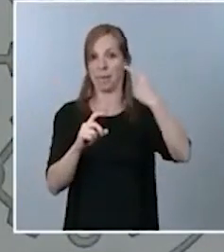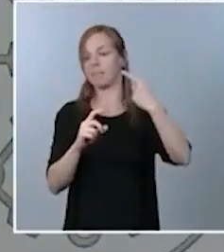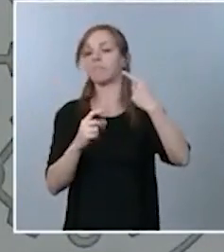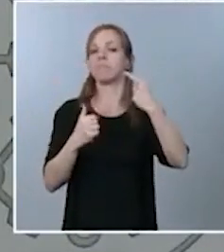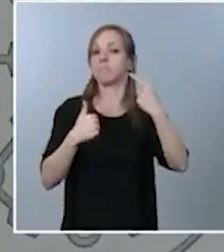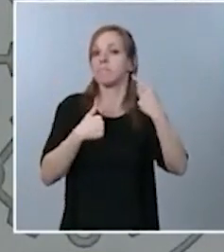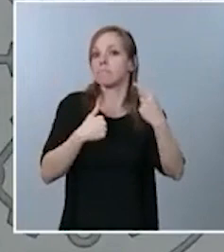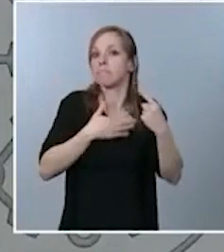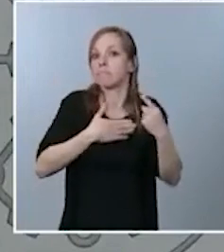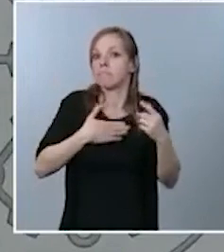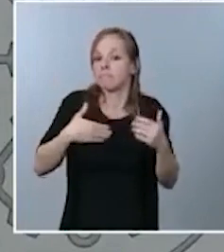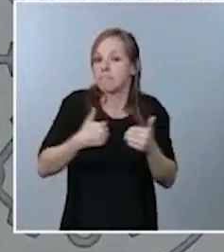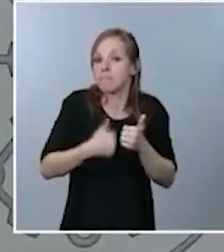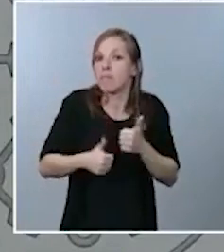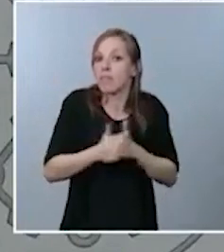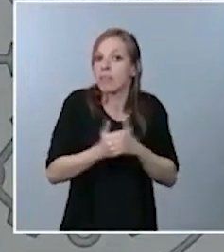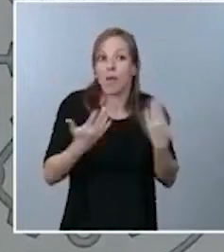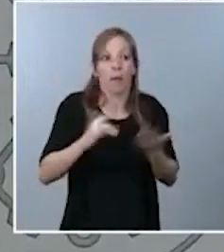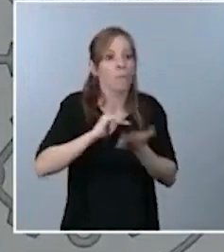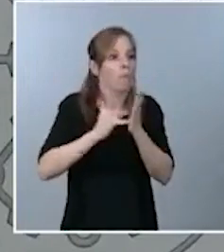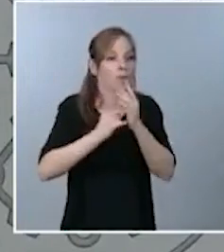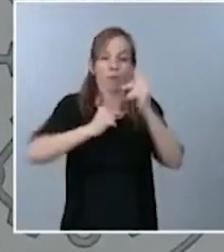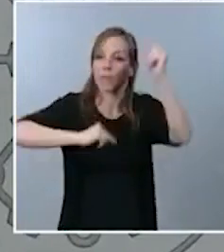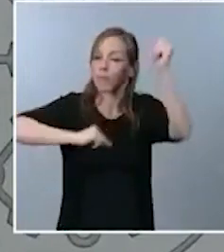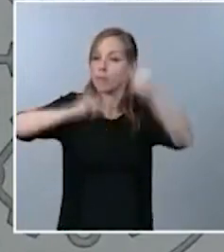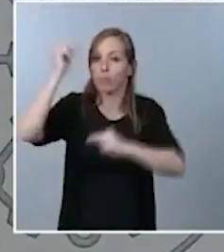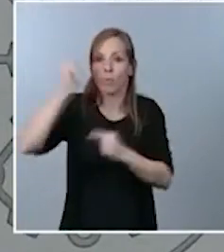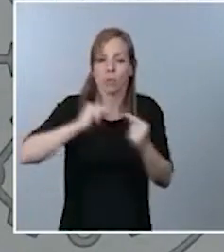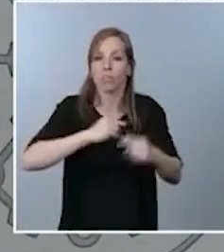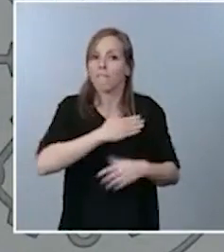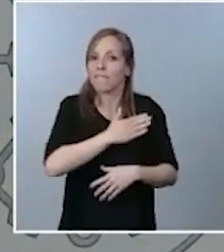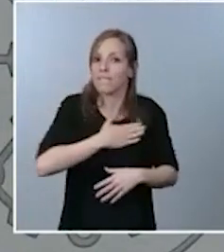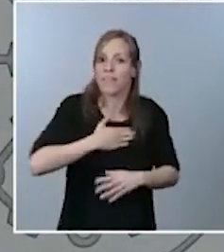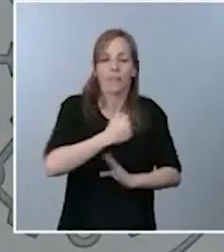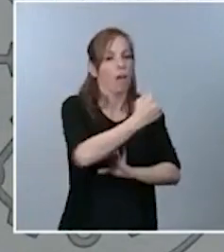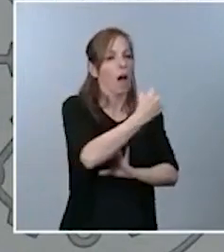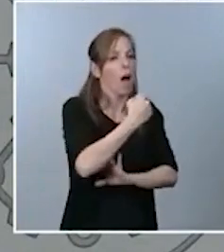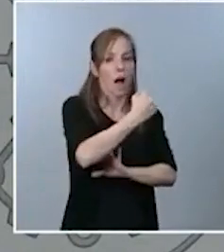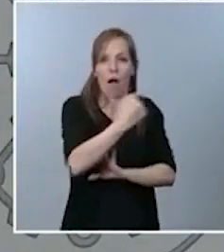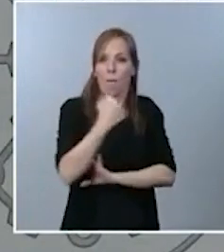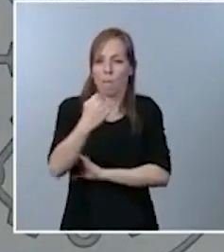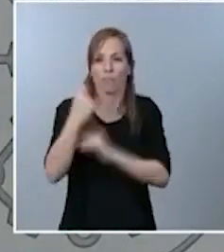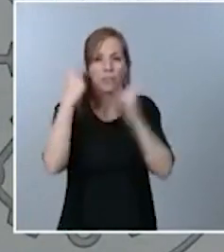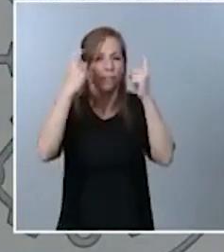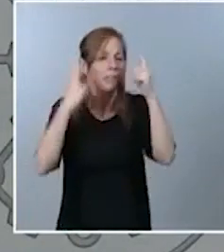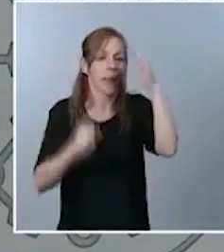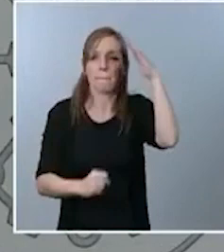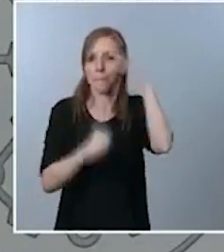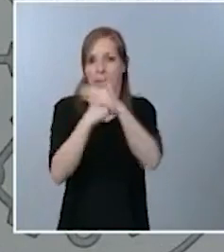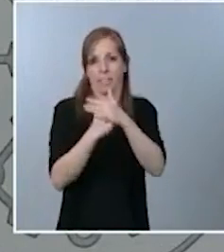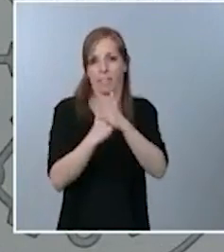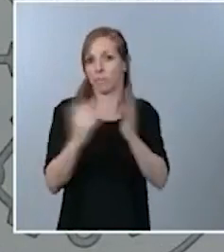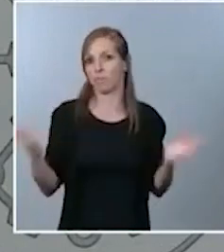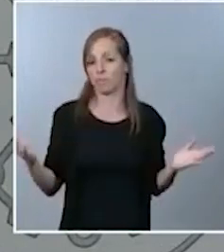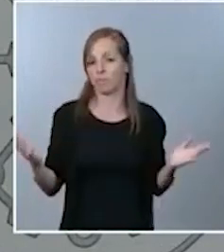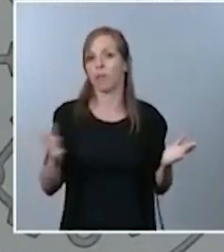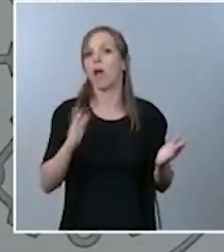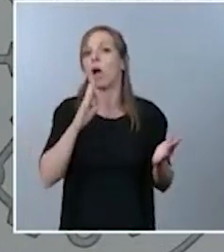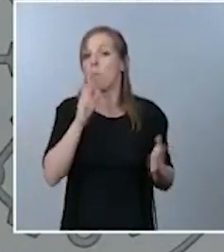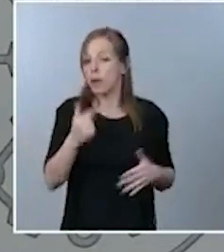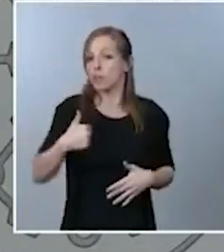es que este proyecto de presupuesto cuente con los mayores apoyos posibles. Y, por tanto, voy a trabajar